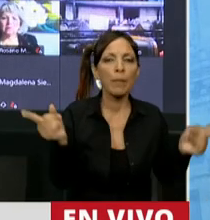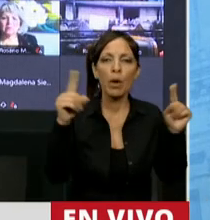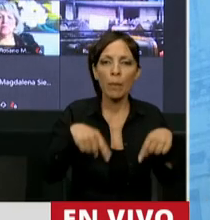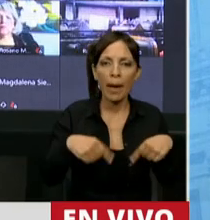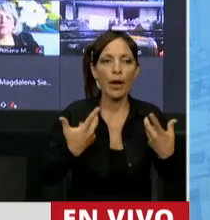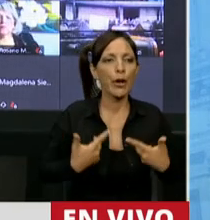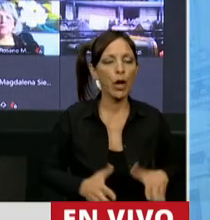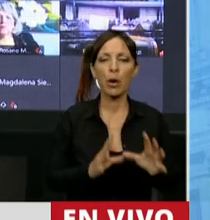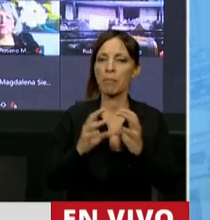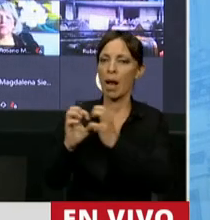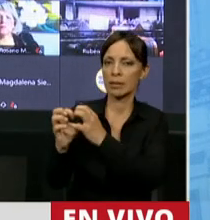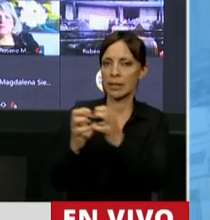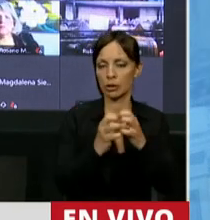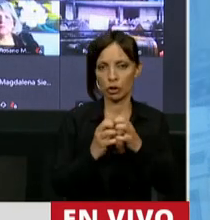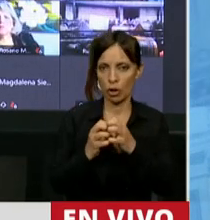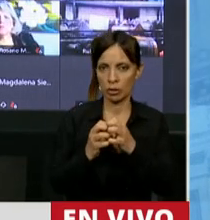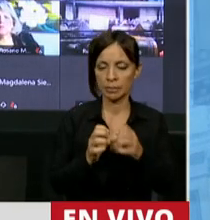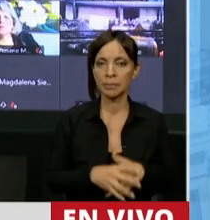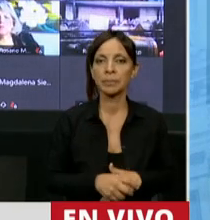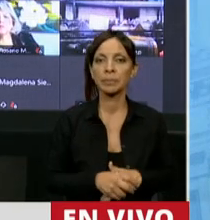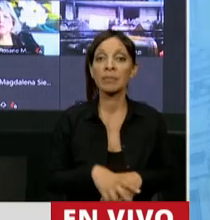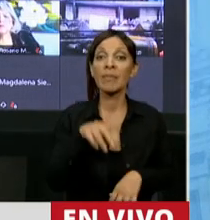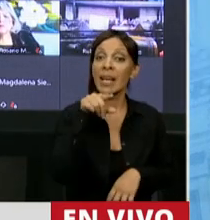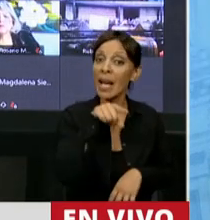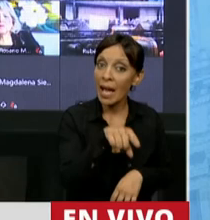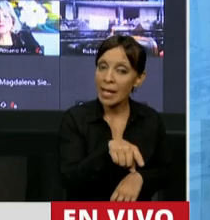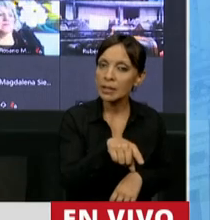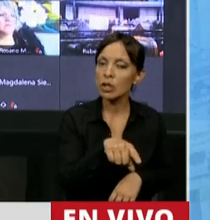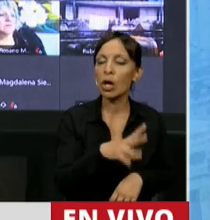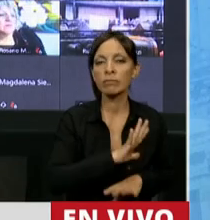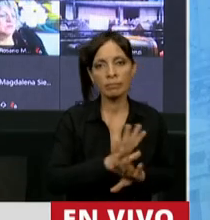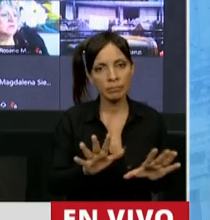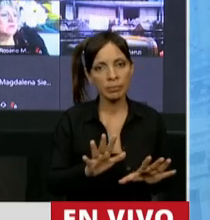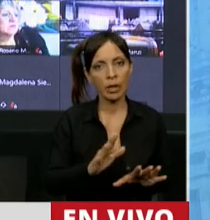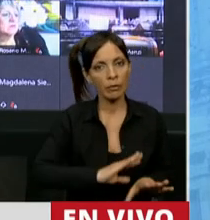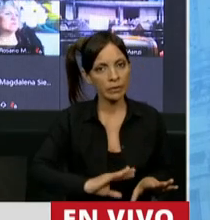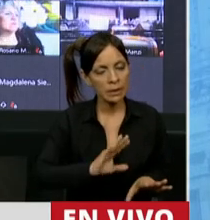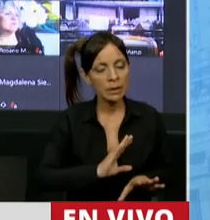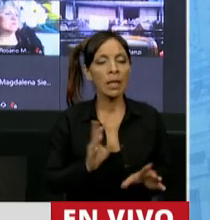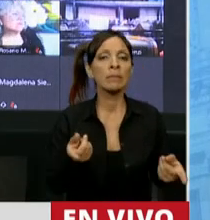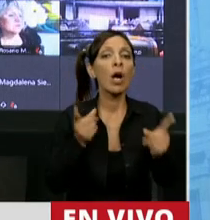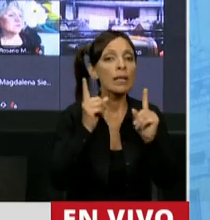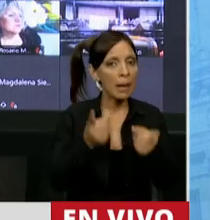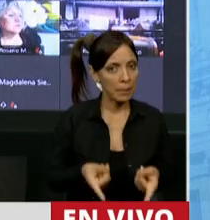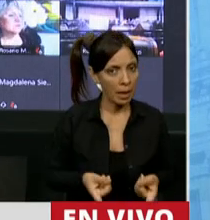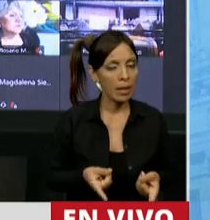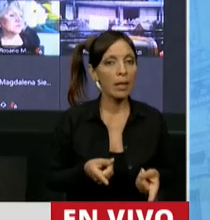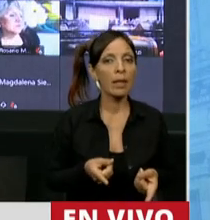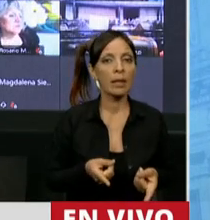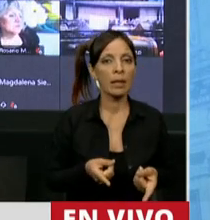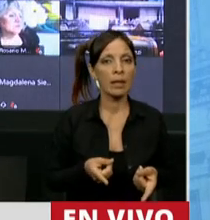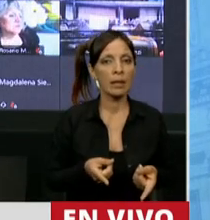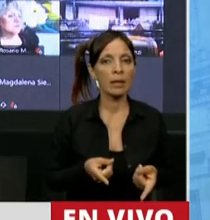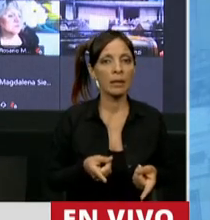sesiones del Congreso y esto es ostensible, o peor aún, peor